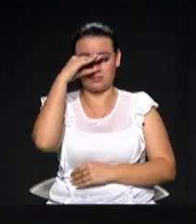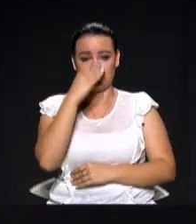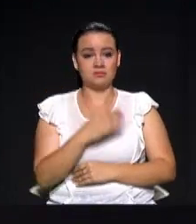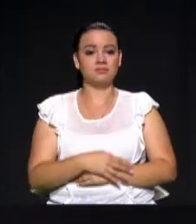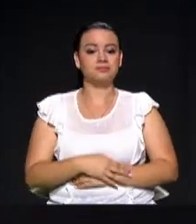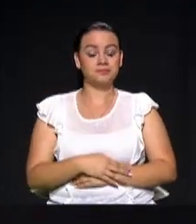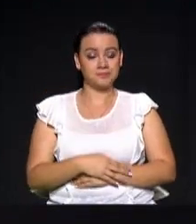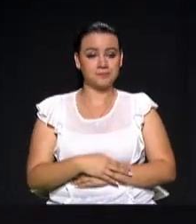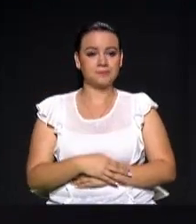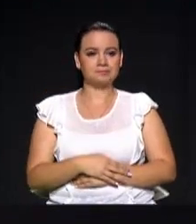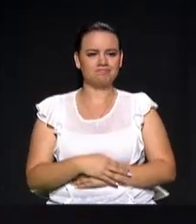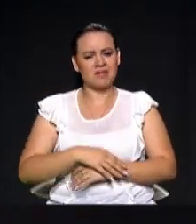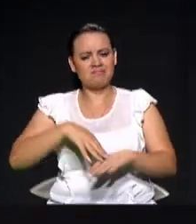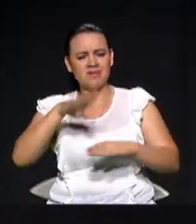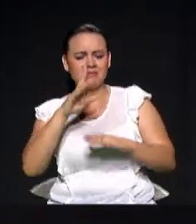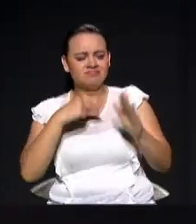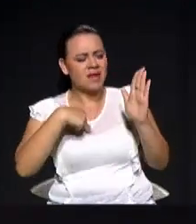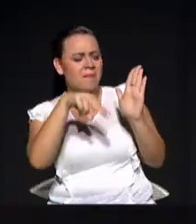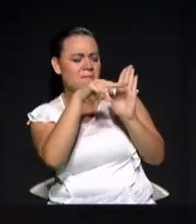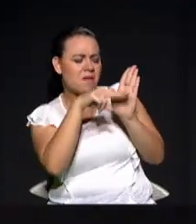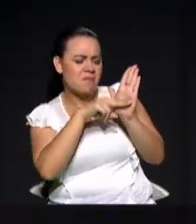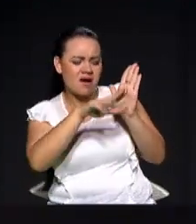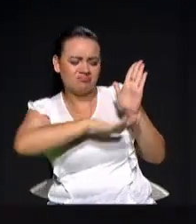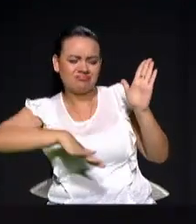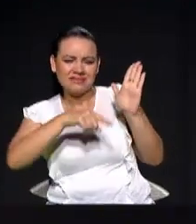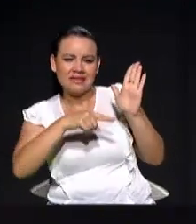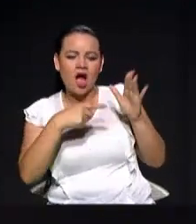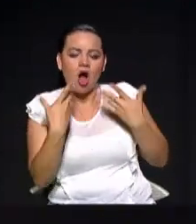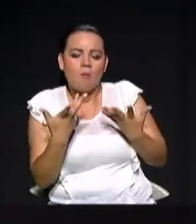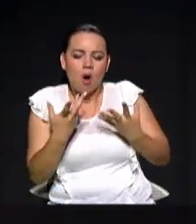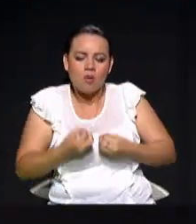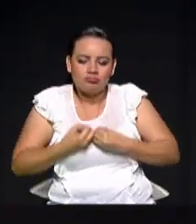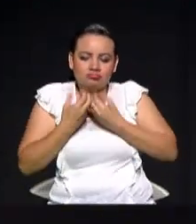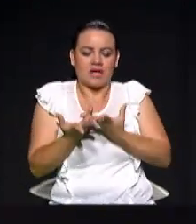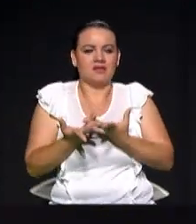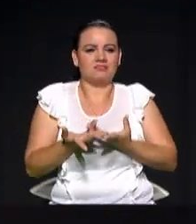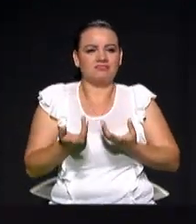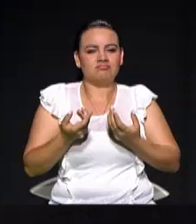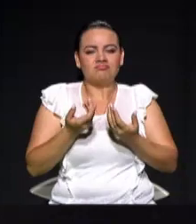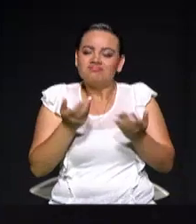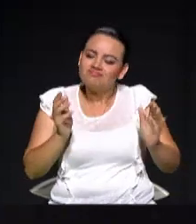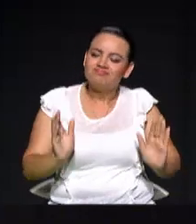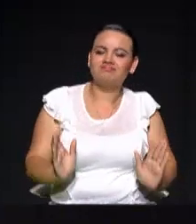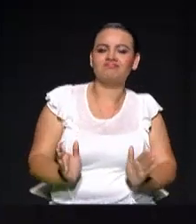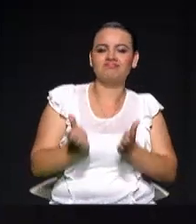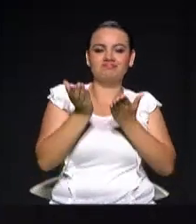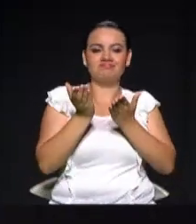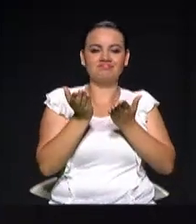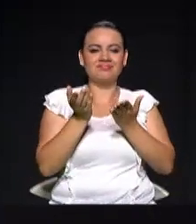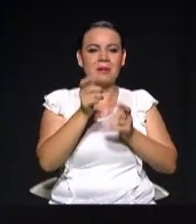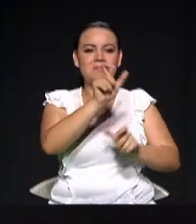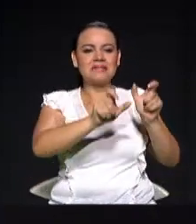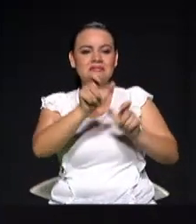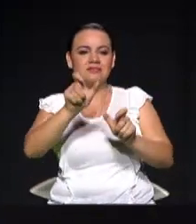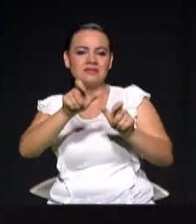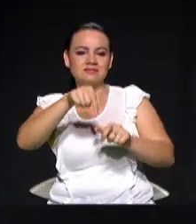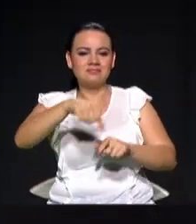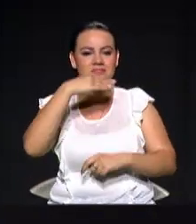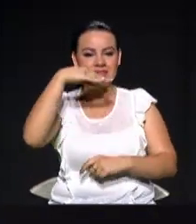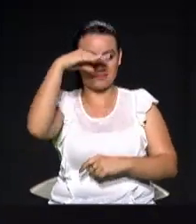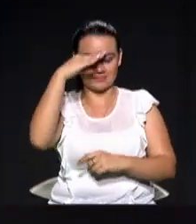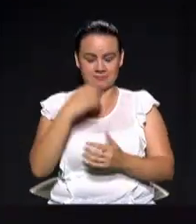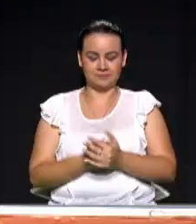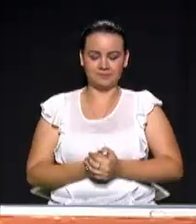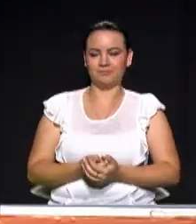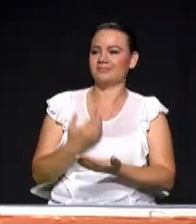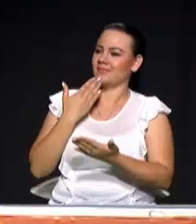políticas de bienestar social y de bienestar integral para toda la ciudad de Medellín. Muy bien,